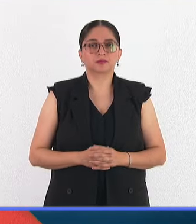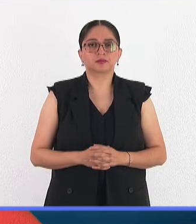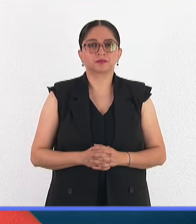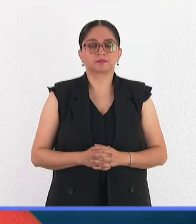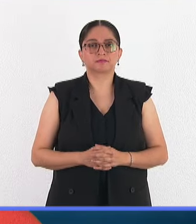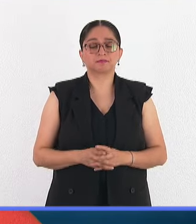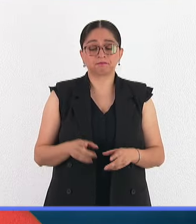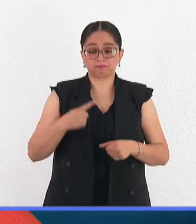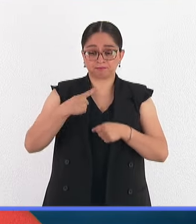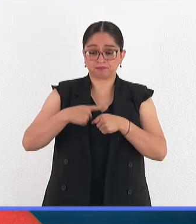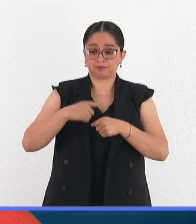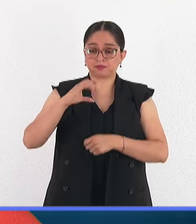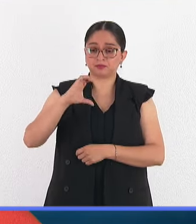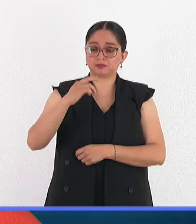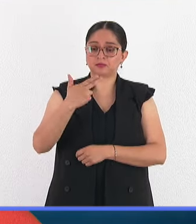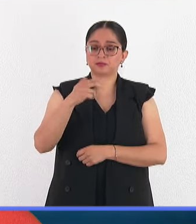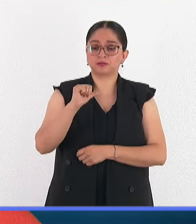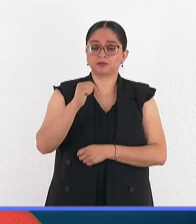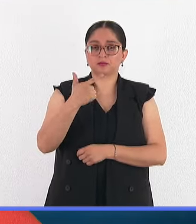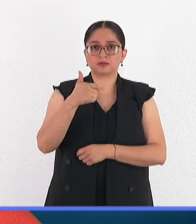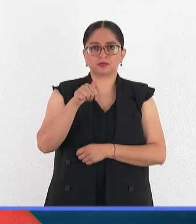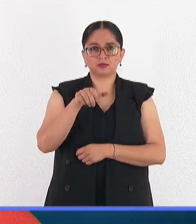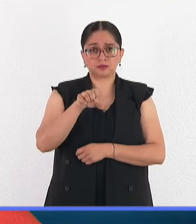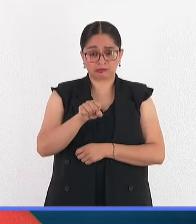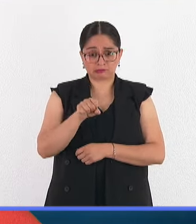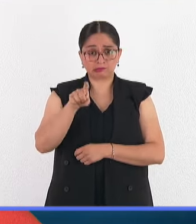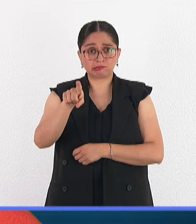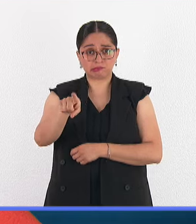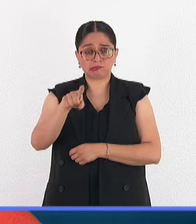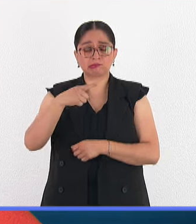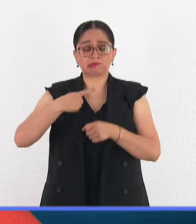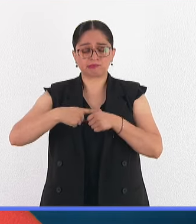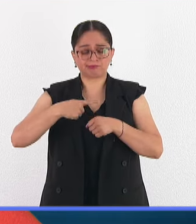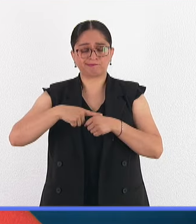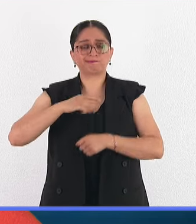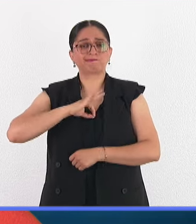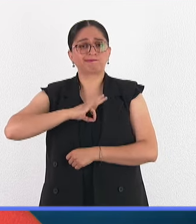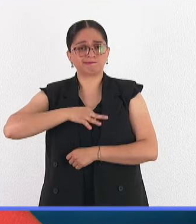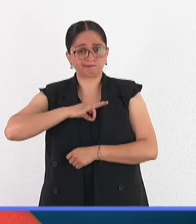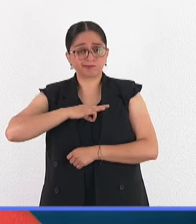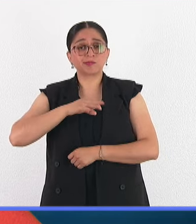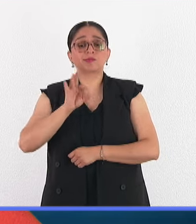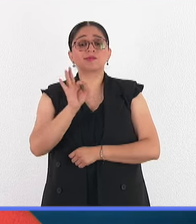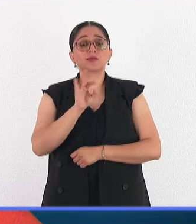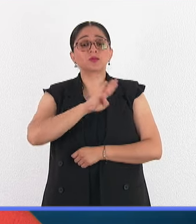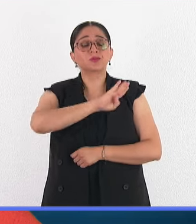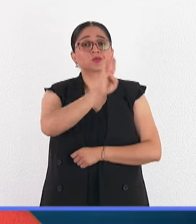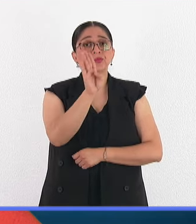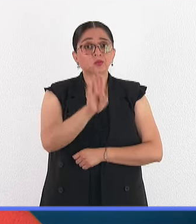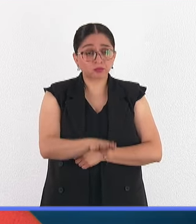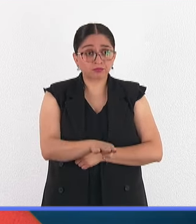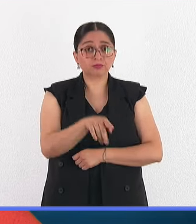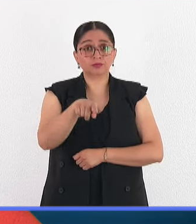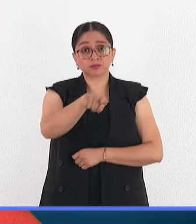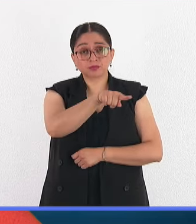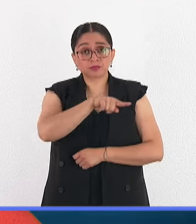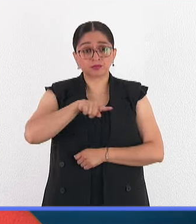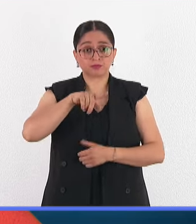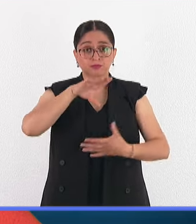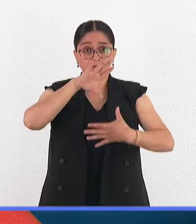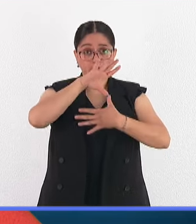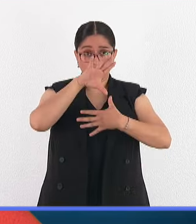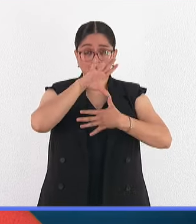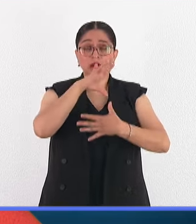La enfermedad de Chagas es una enfermedad infecciosa, compleja y que puede ser mortal. Se registra una alta incidencia en el continente